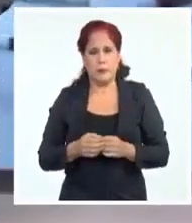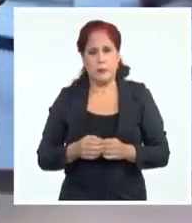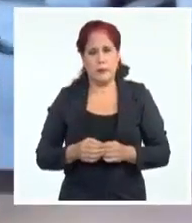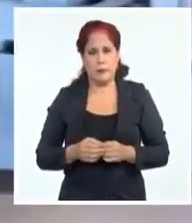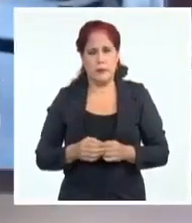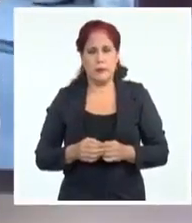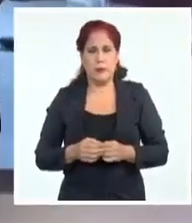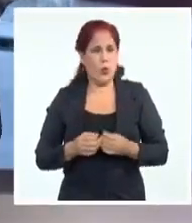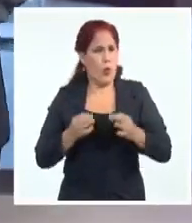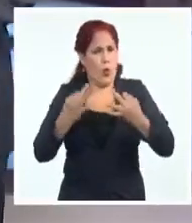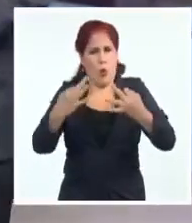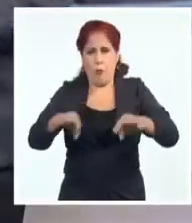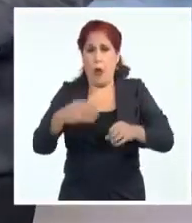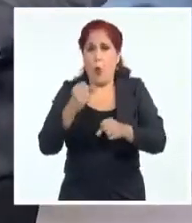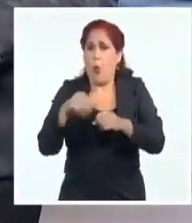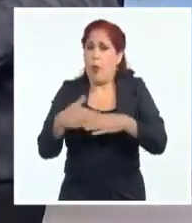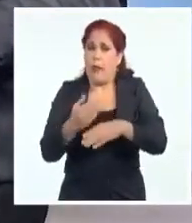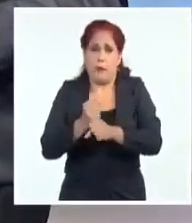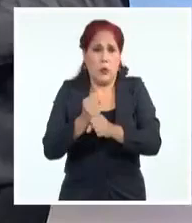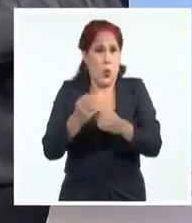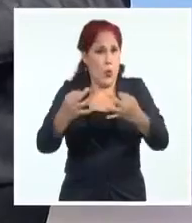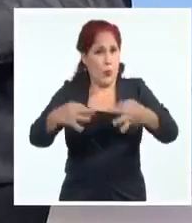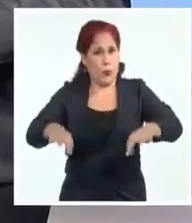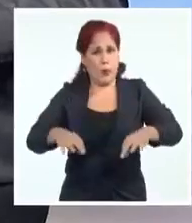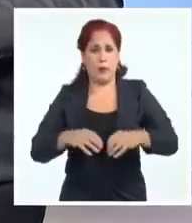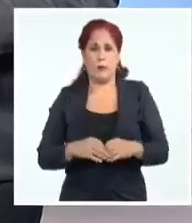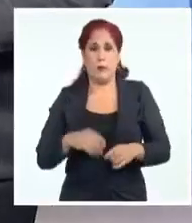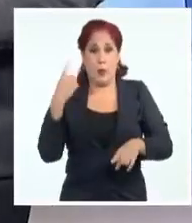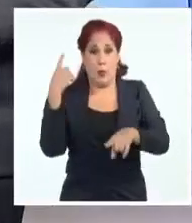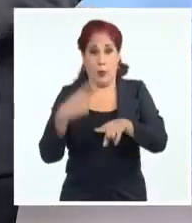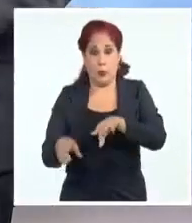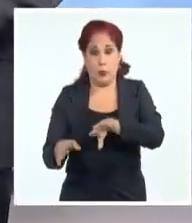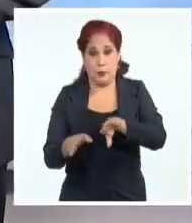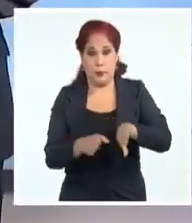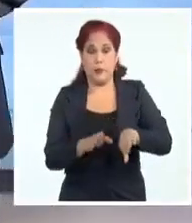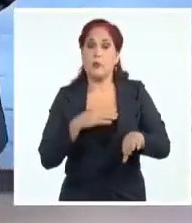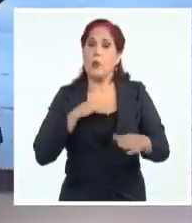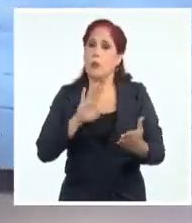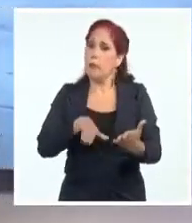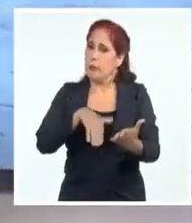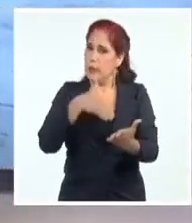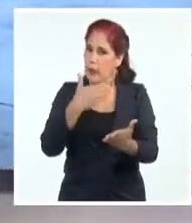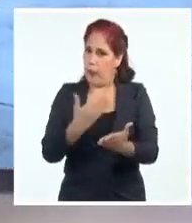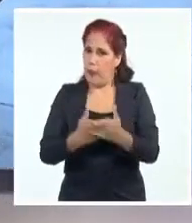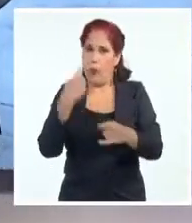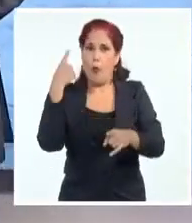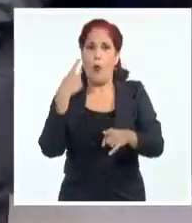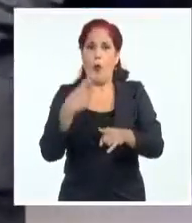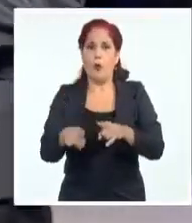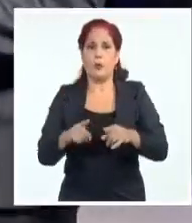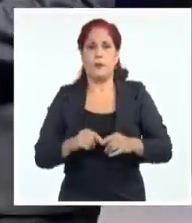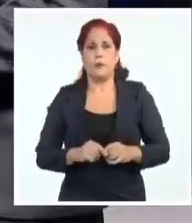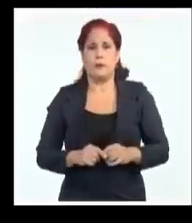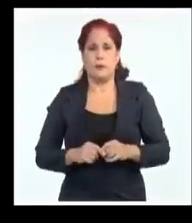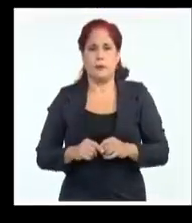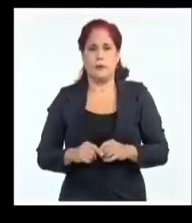Total normalidad. Vamos a ver ahora, les propongo la siguiente maniobra.